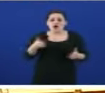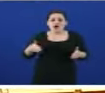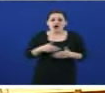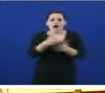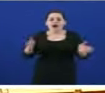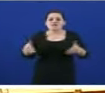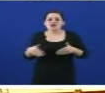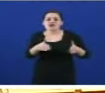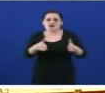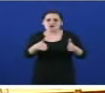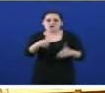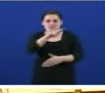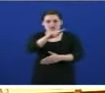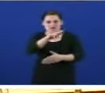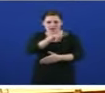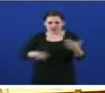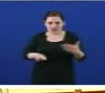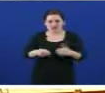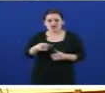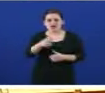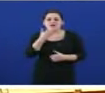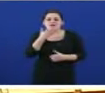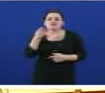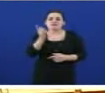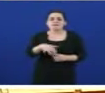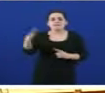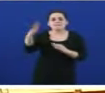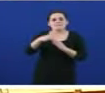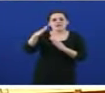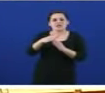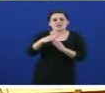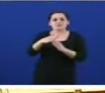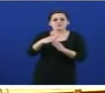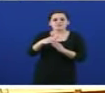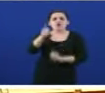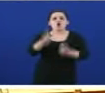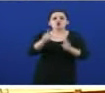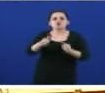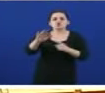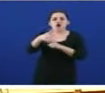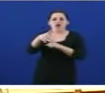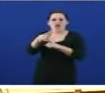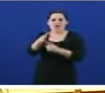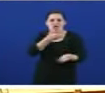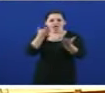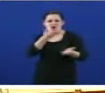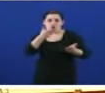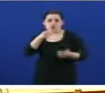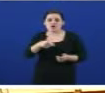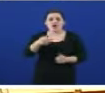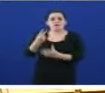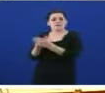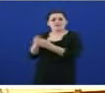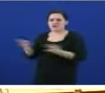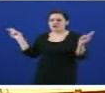construcción de novas minicentrais e desde logo a paralización do concurso eólico do bipartito consigue que Galiza